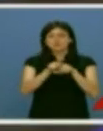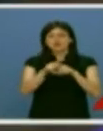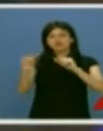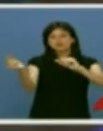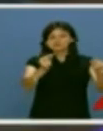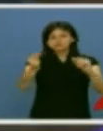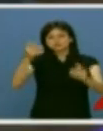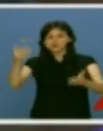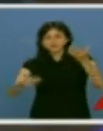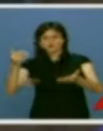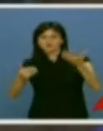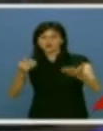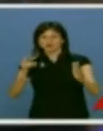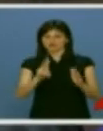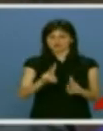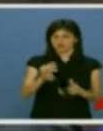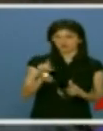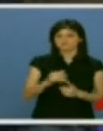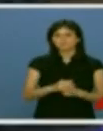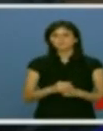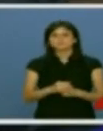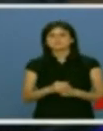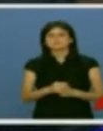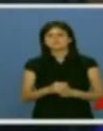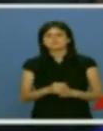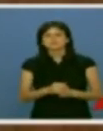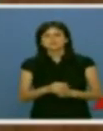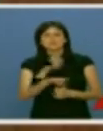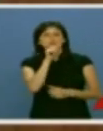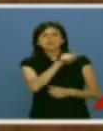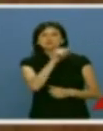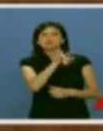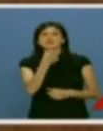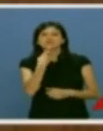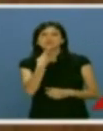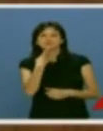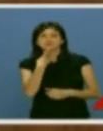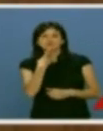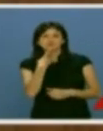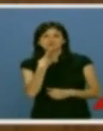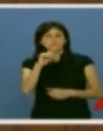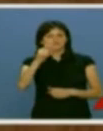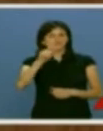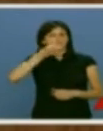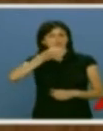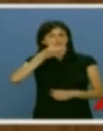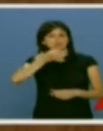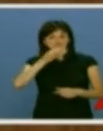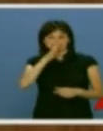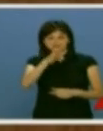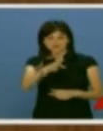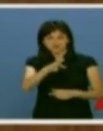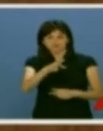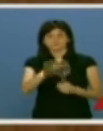con los anteriores, está en la austeridad. Y ahí es donde ha decidido usted cargar las tintas en esta su primera intervención para esta legislatura.